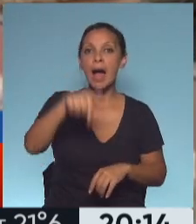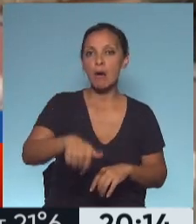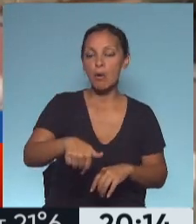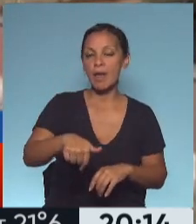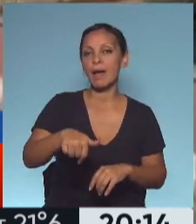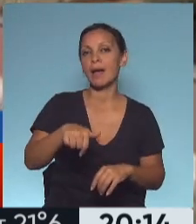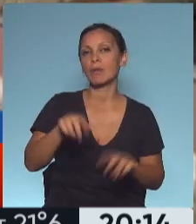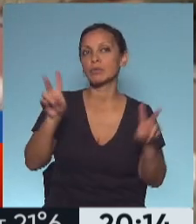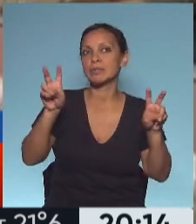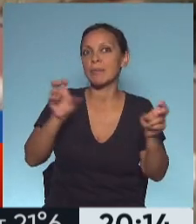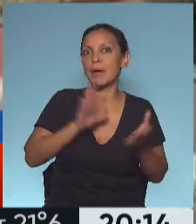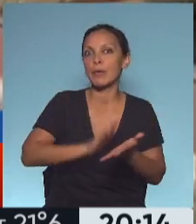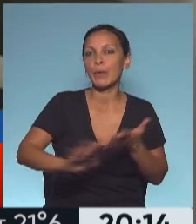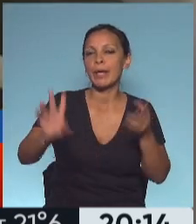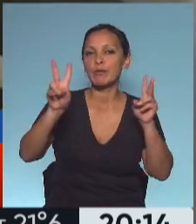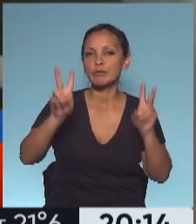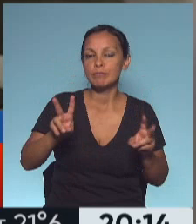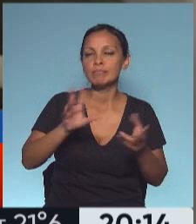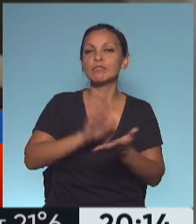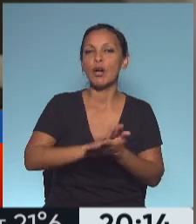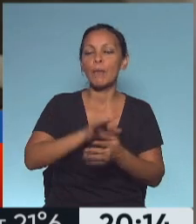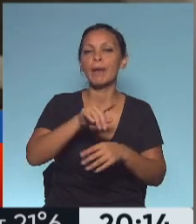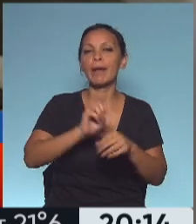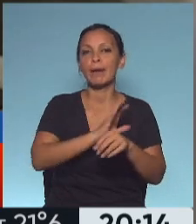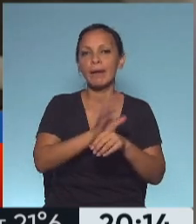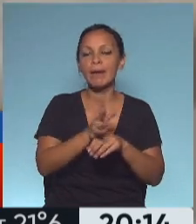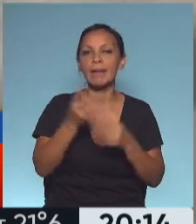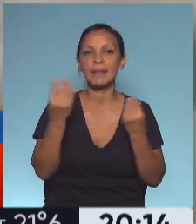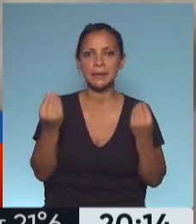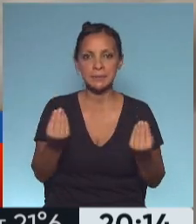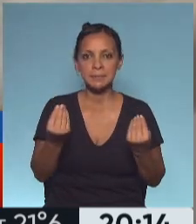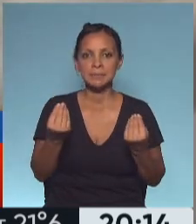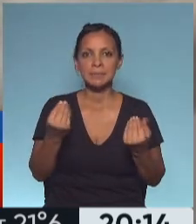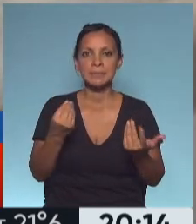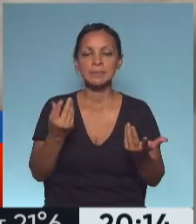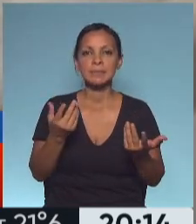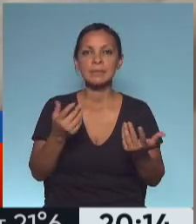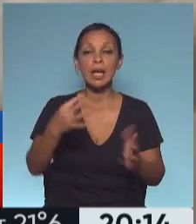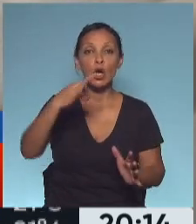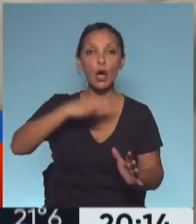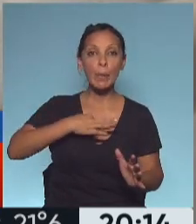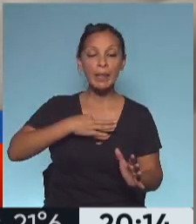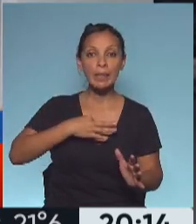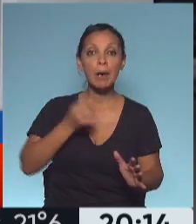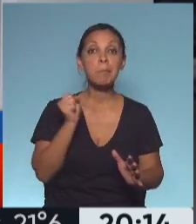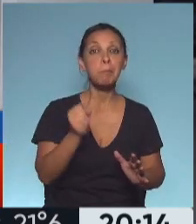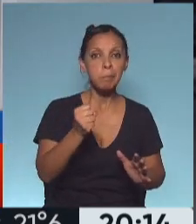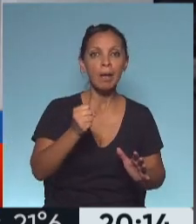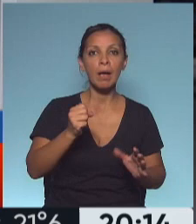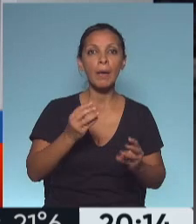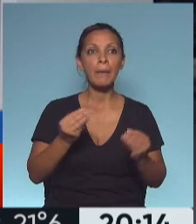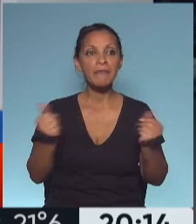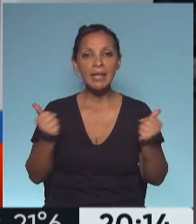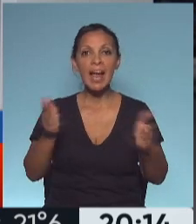capítulos que tenemos que estudiar ahora, es el de los síntomas post-COVID, o las enfermedades post-COVID, o los